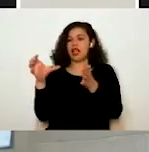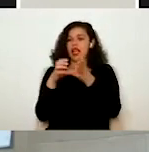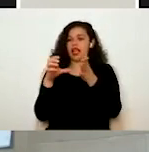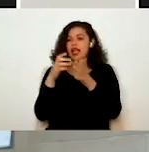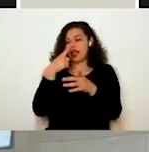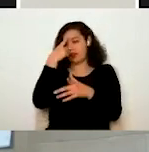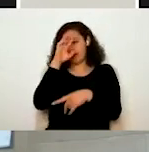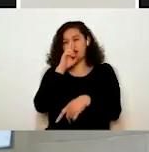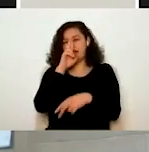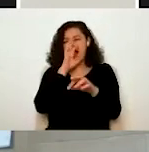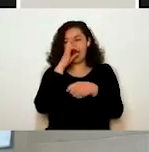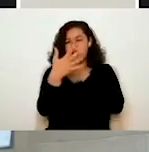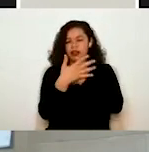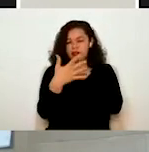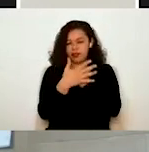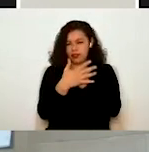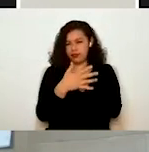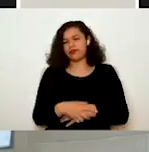Entonces, vamos a esperar un momento.